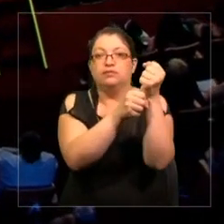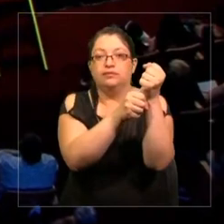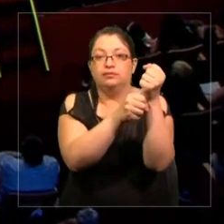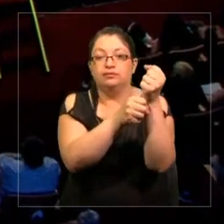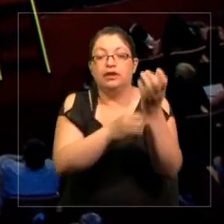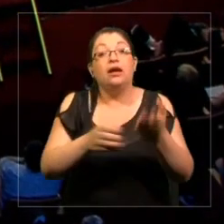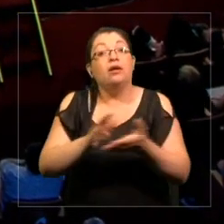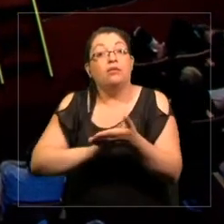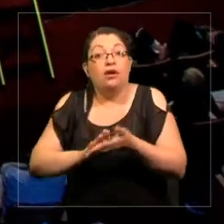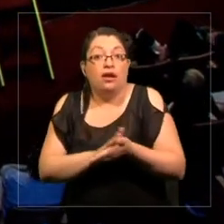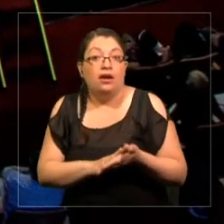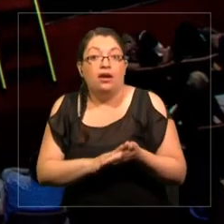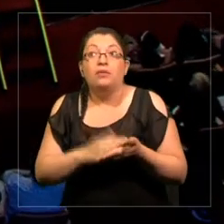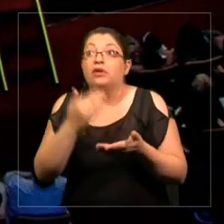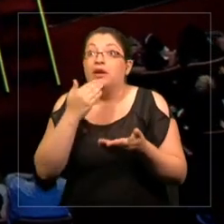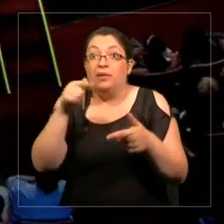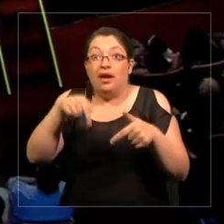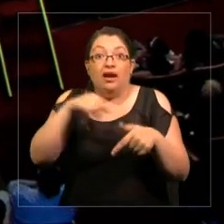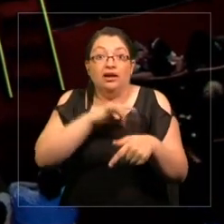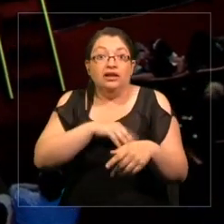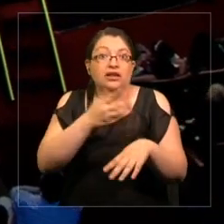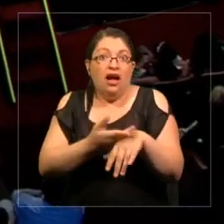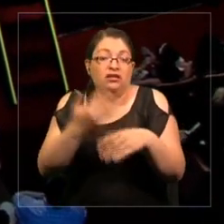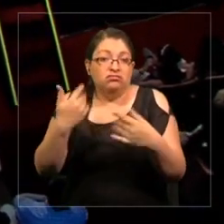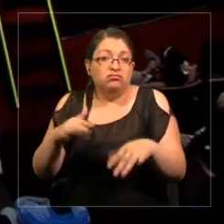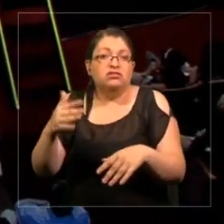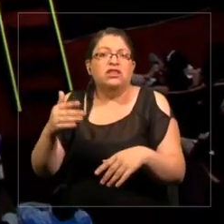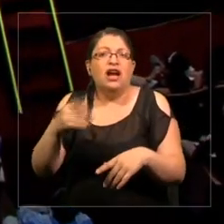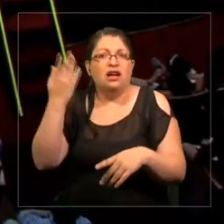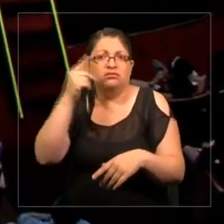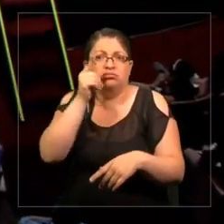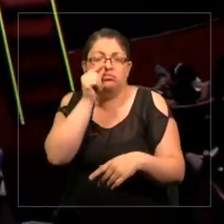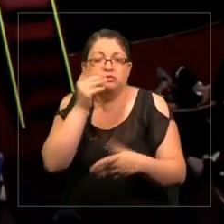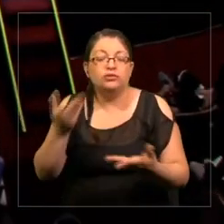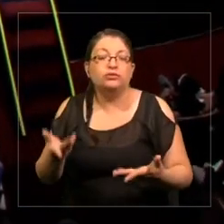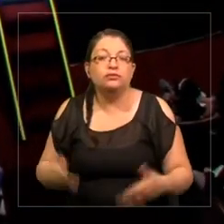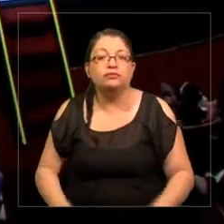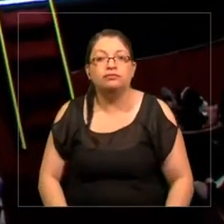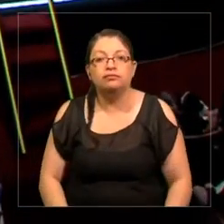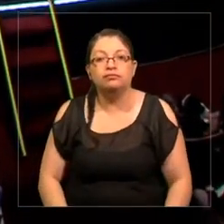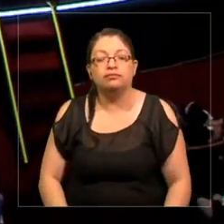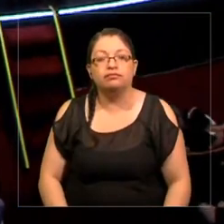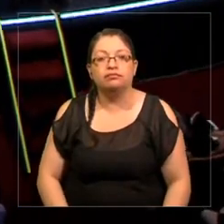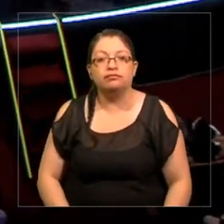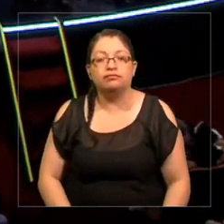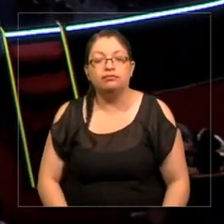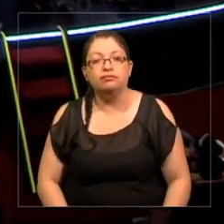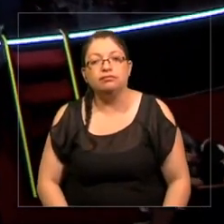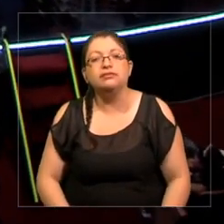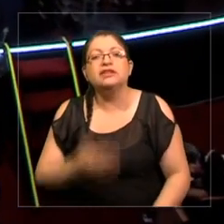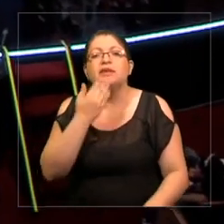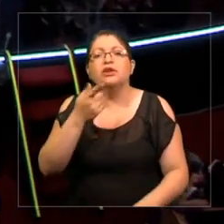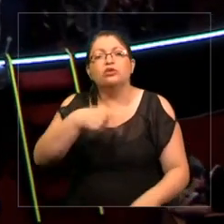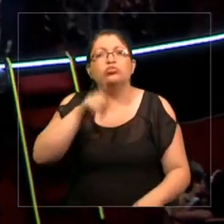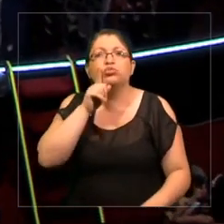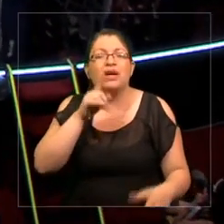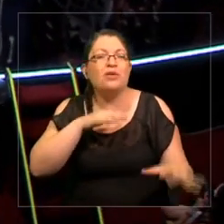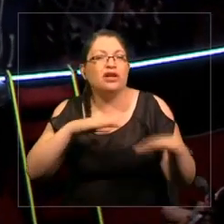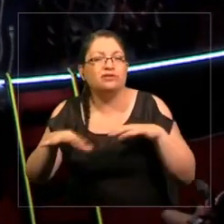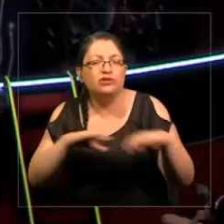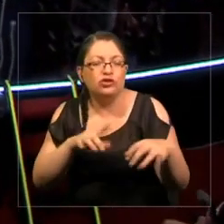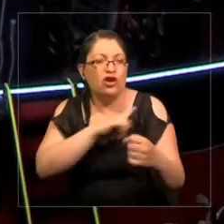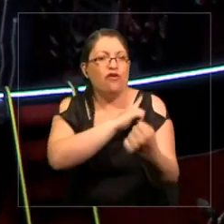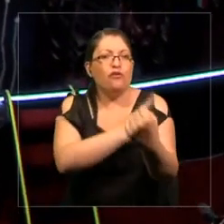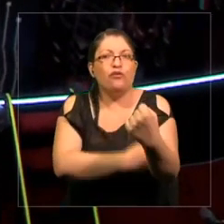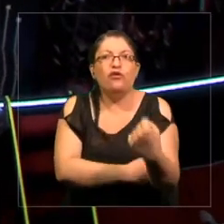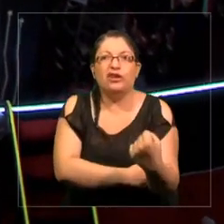las protestas que han tenido aquí en octubre. Tenemos la dinámica de fuerza